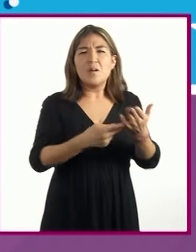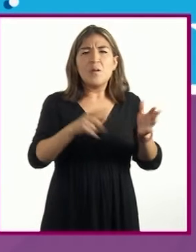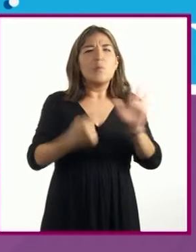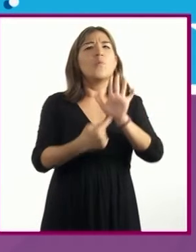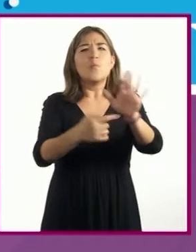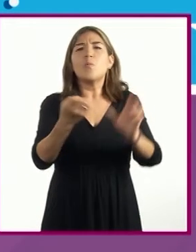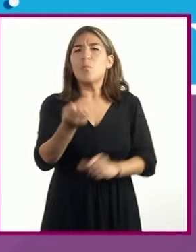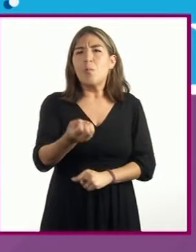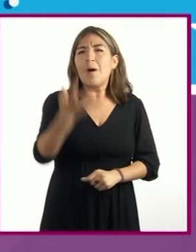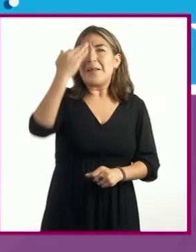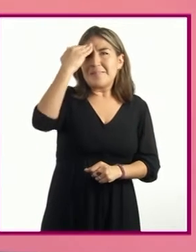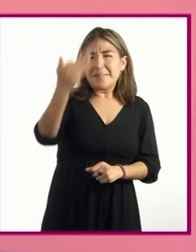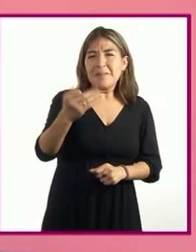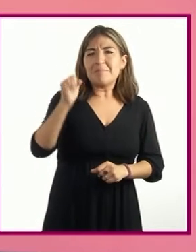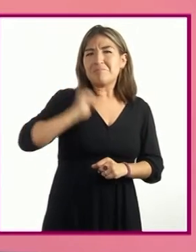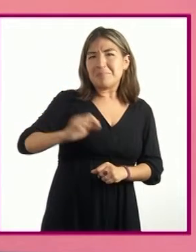época?